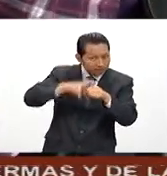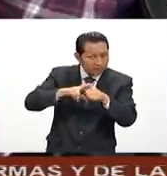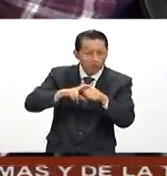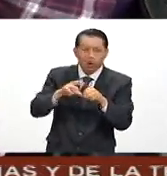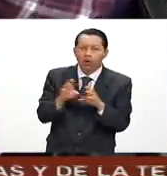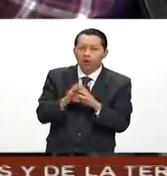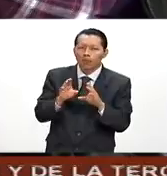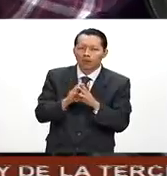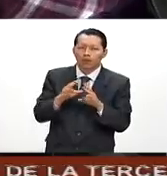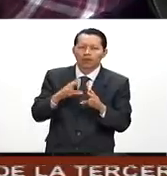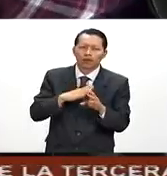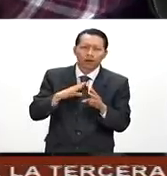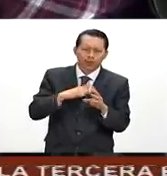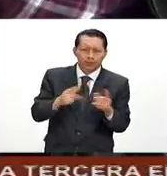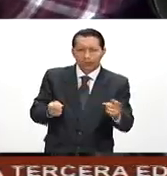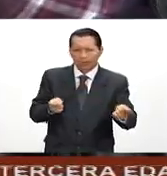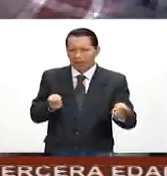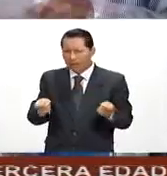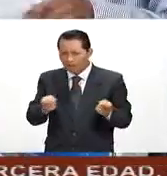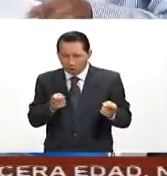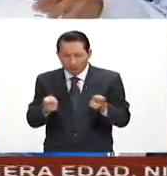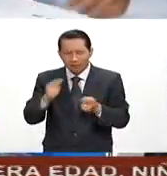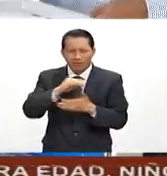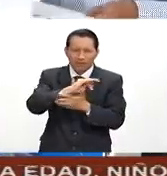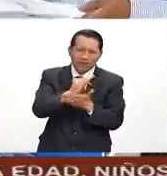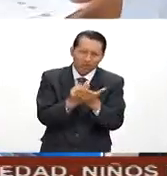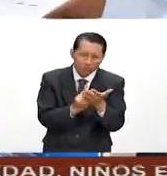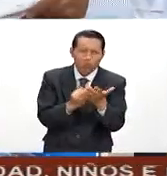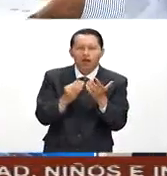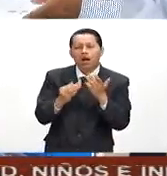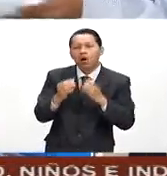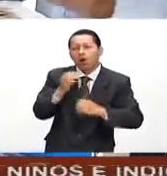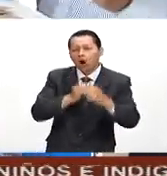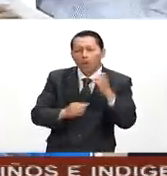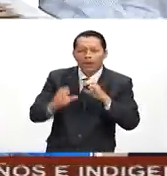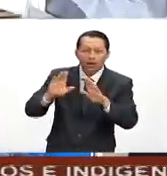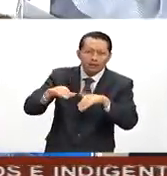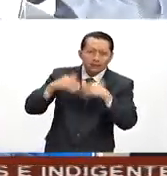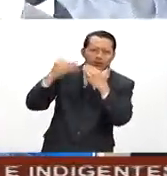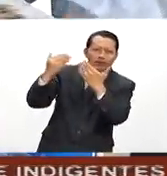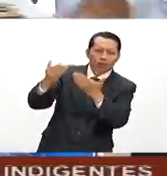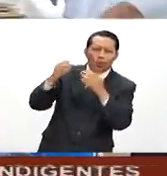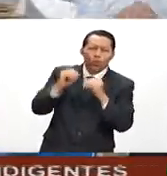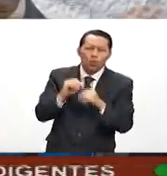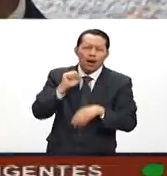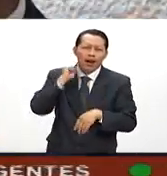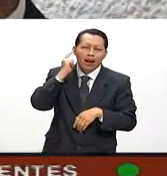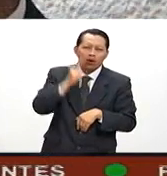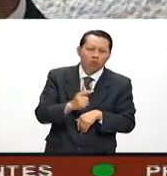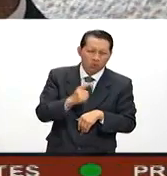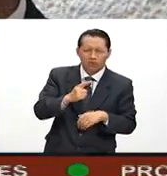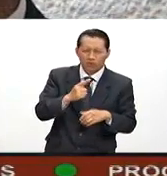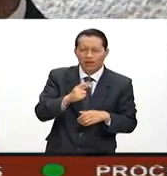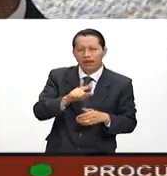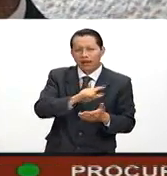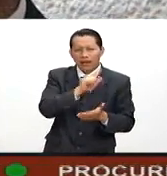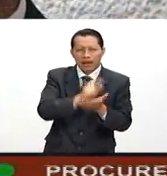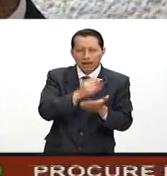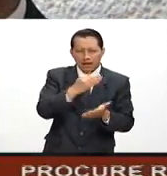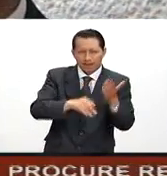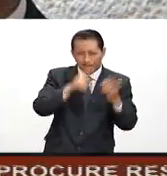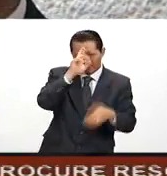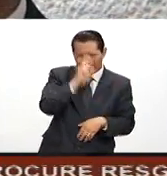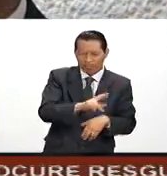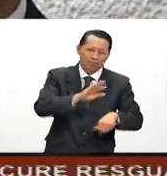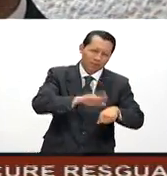incurren en manipulación de facturas, en operaciones de comercio exterior o en otros delitos, claro, para reducir el pago de